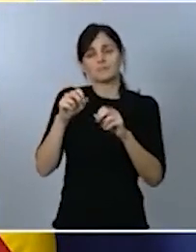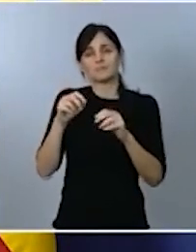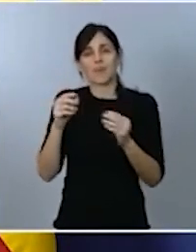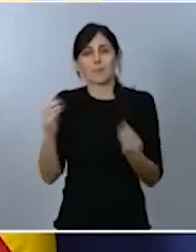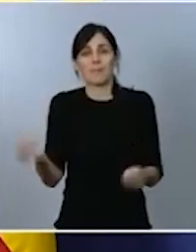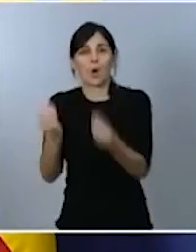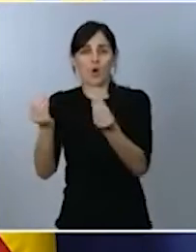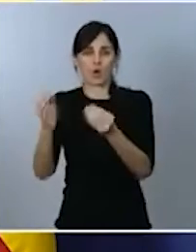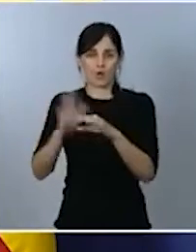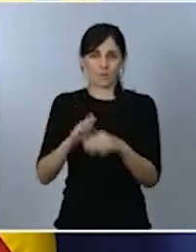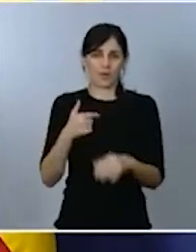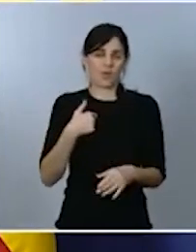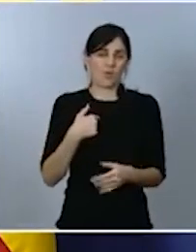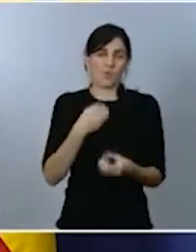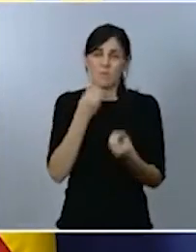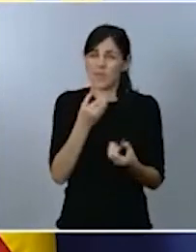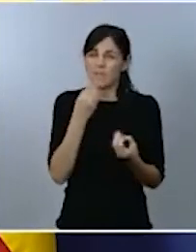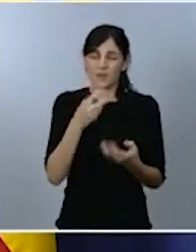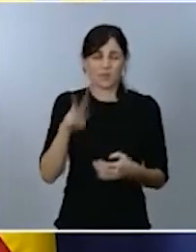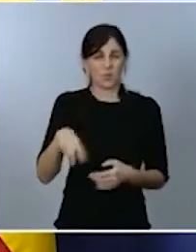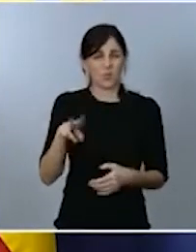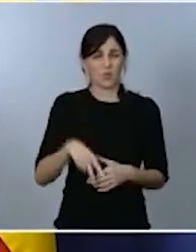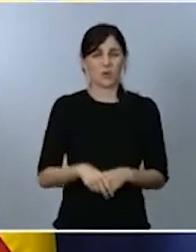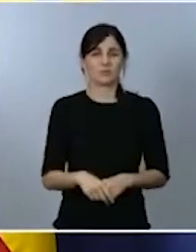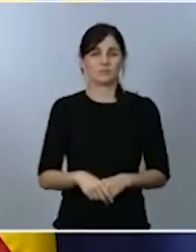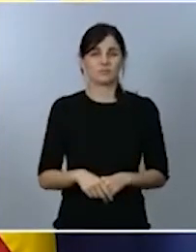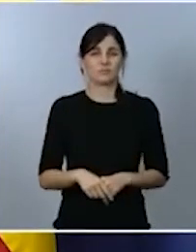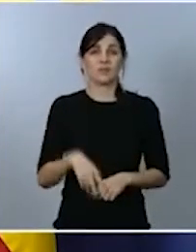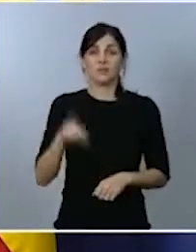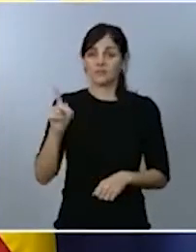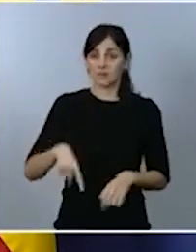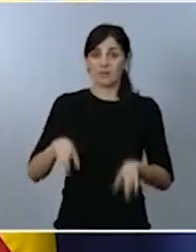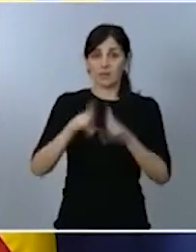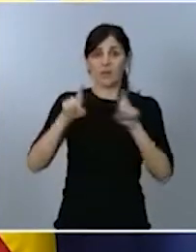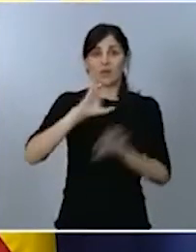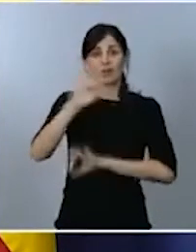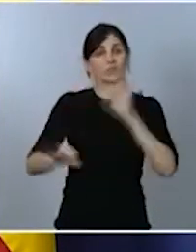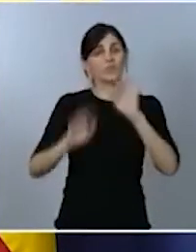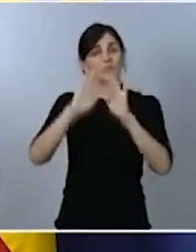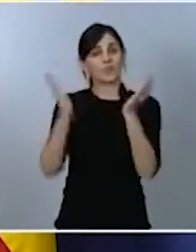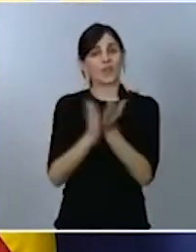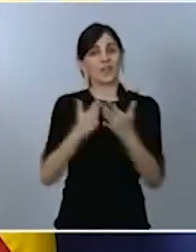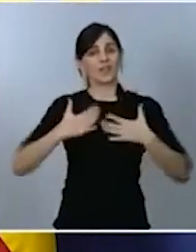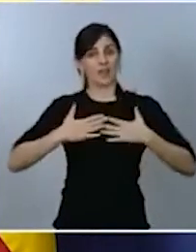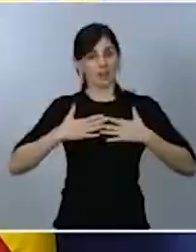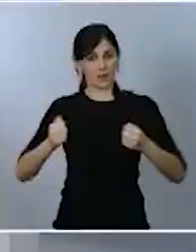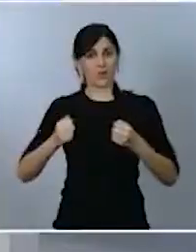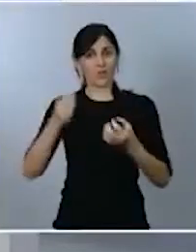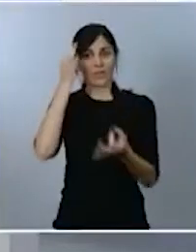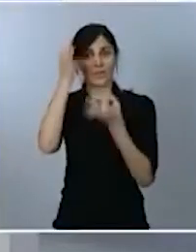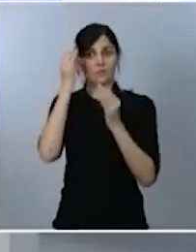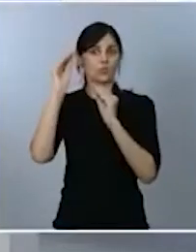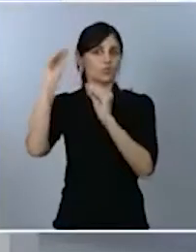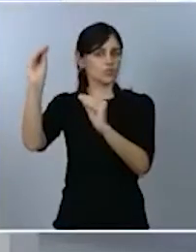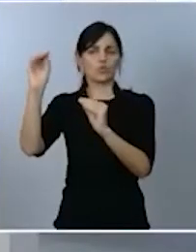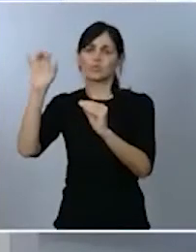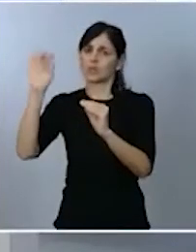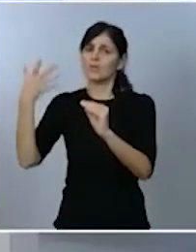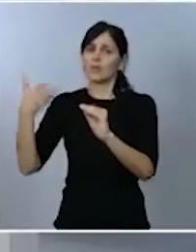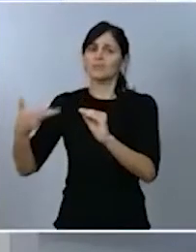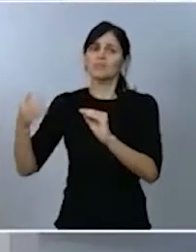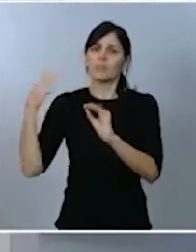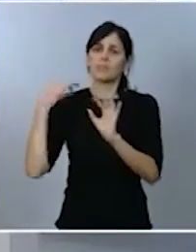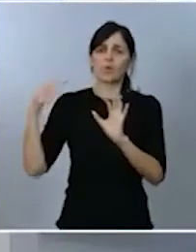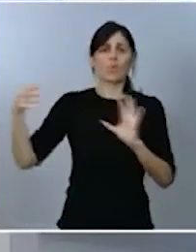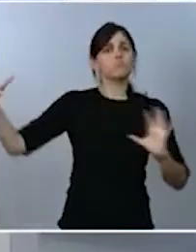Salud también apuntan en esta dirección que les he expuesto. Ya terminando, alcanzar estos objetivos, permítanme